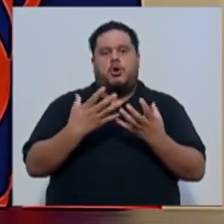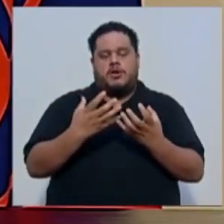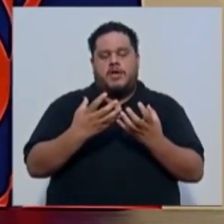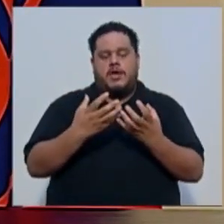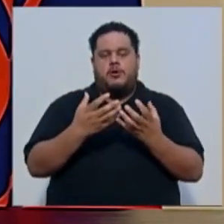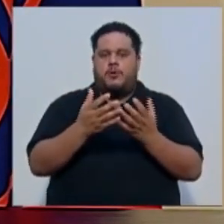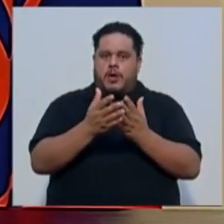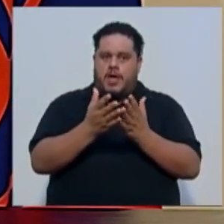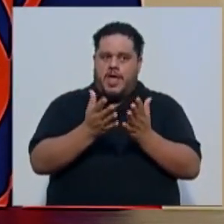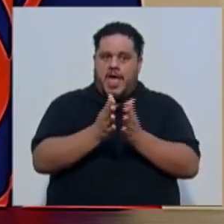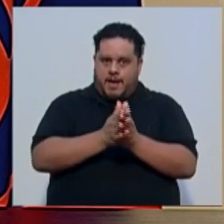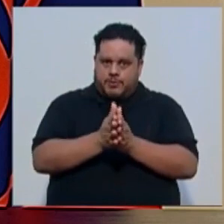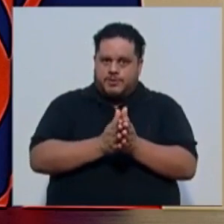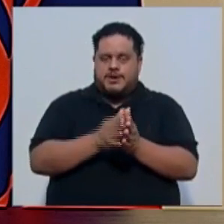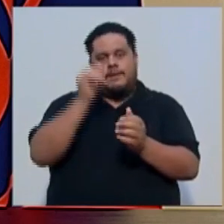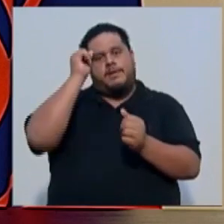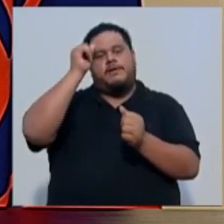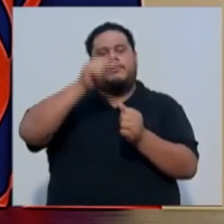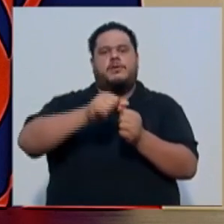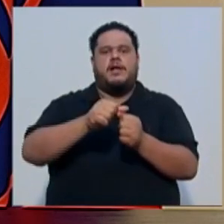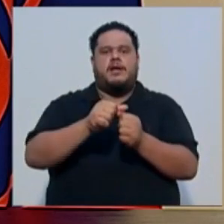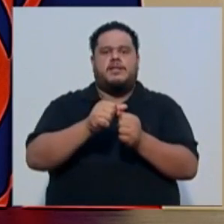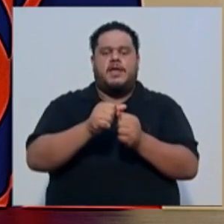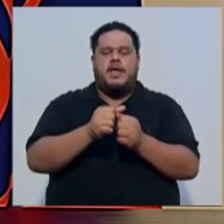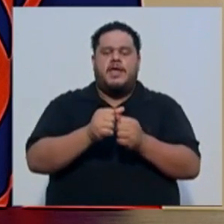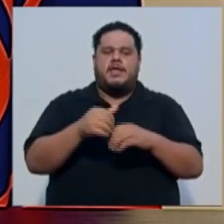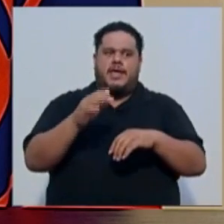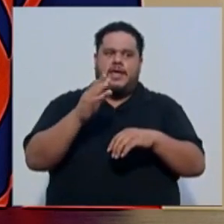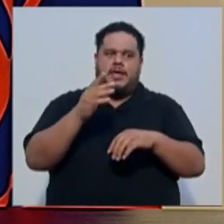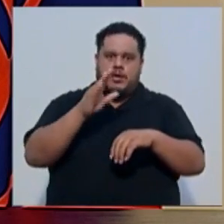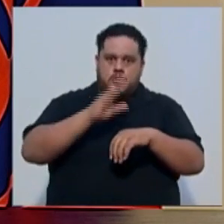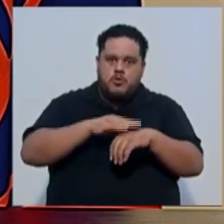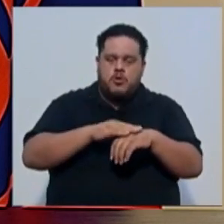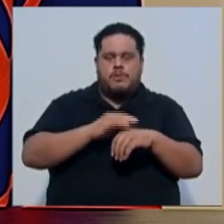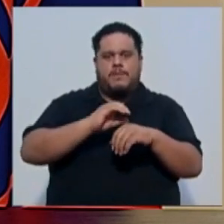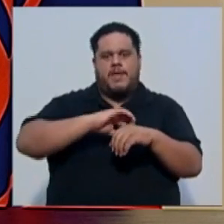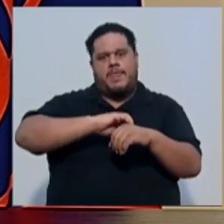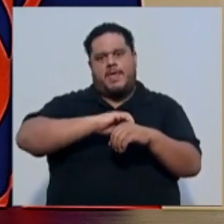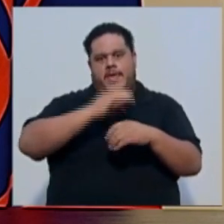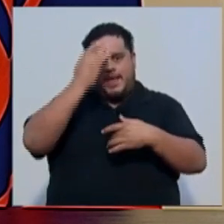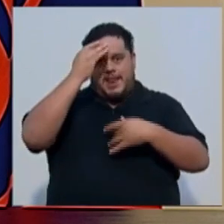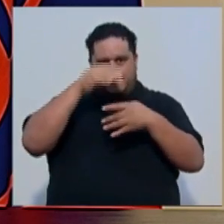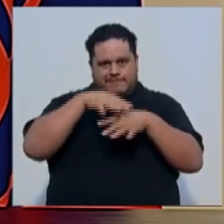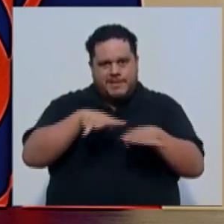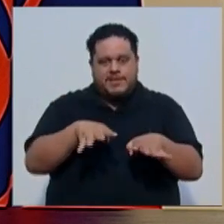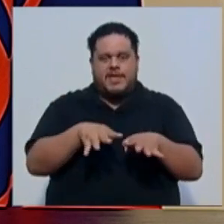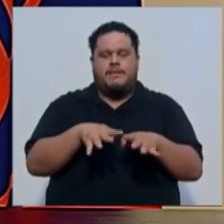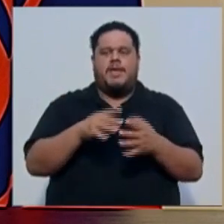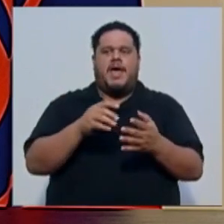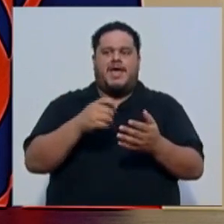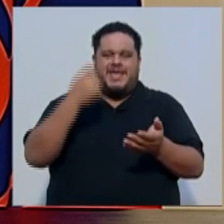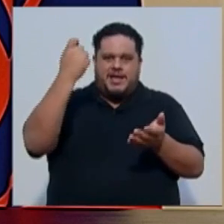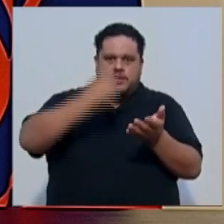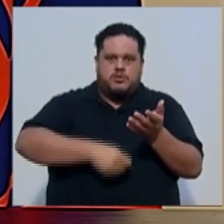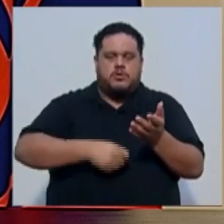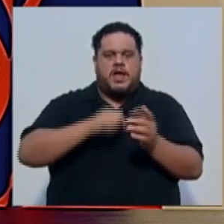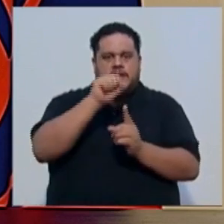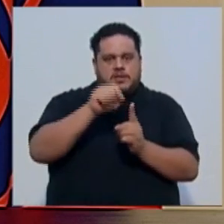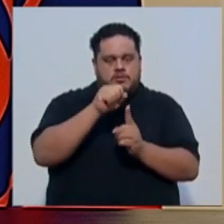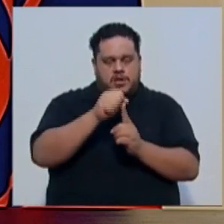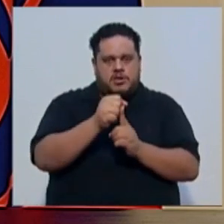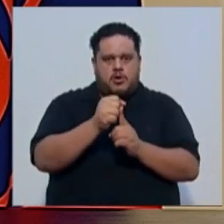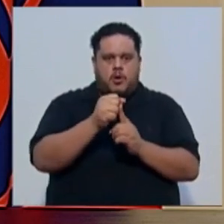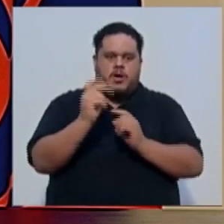para también recordarles que debido a la situación nacional y al duro momento que estamos viviendo como país,